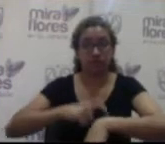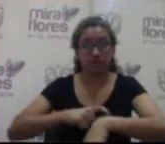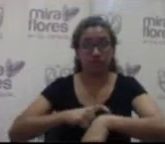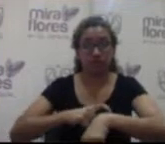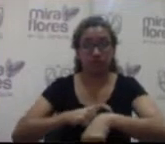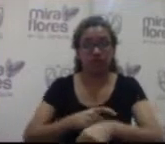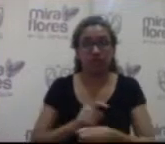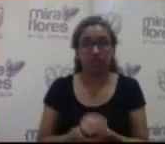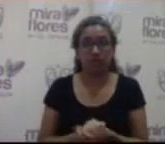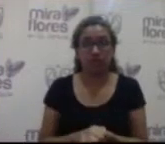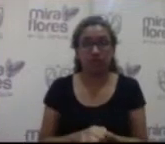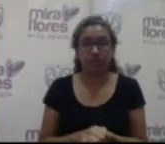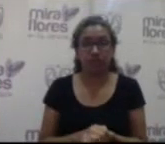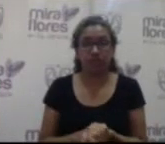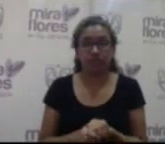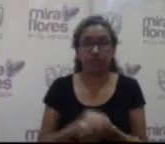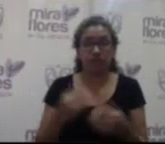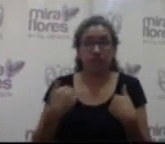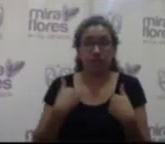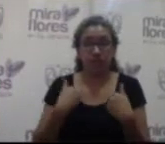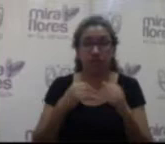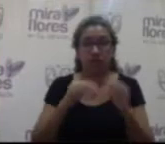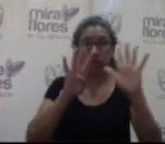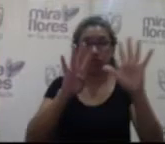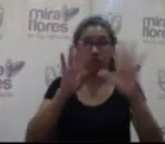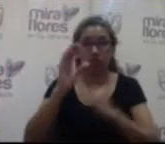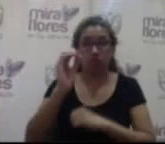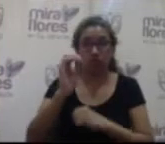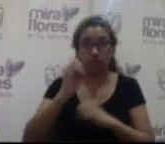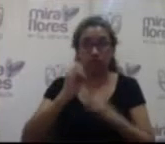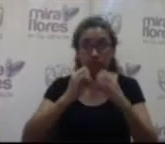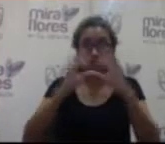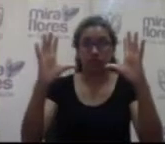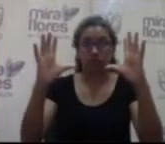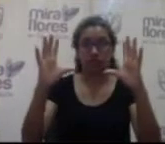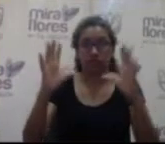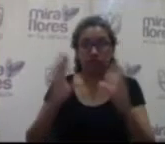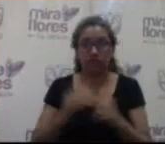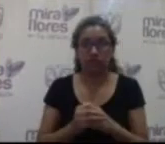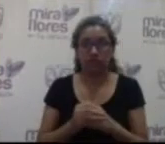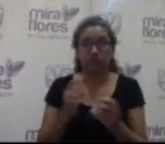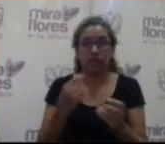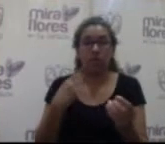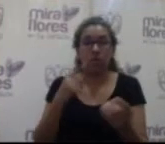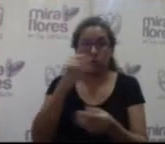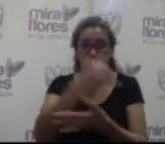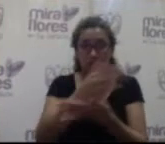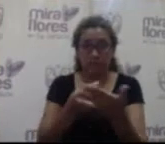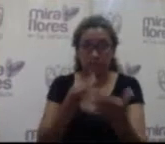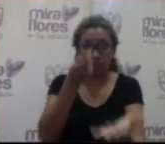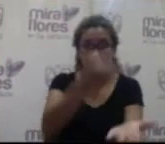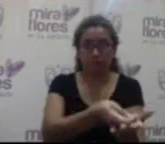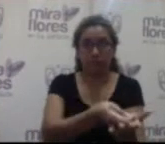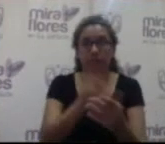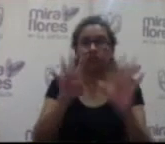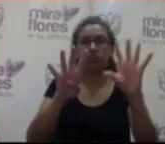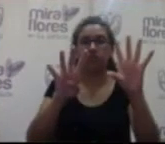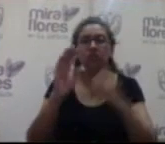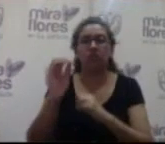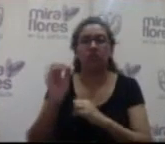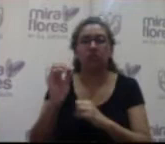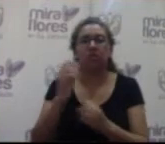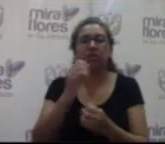comentado está corriendo es 90 días después de la entrega de un adelanto que se ha dado ¿Para cuándo están estos 90 días